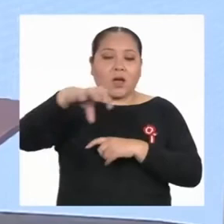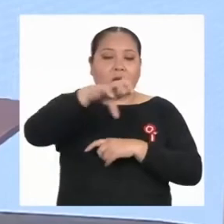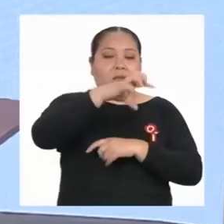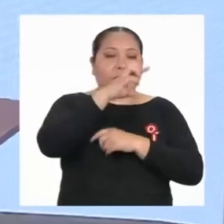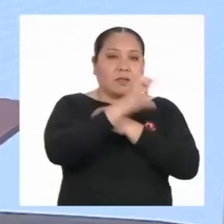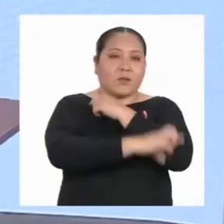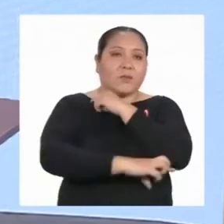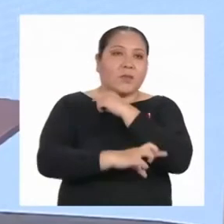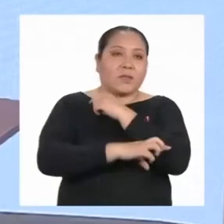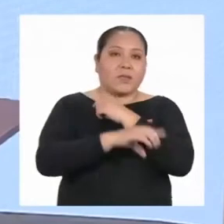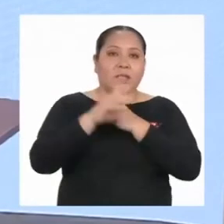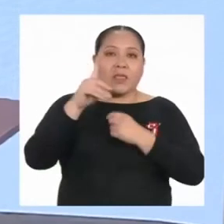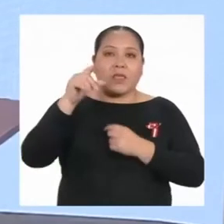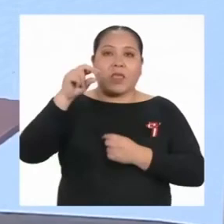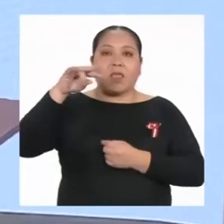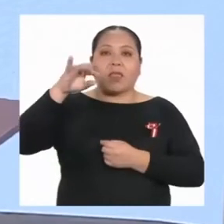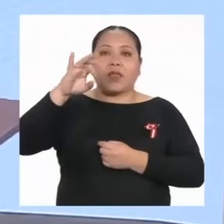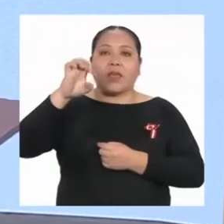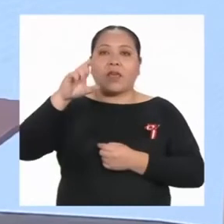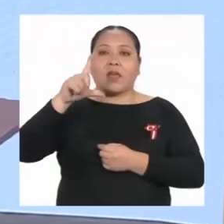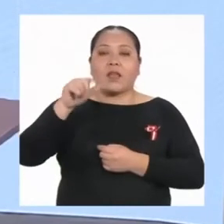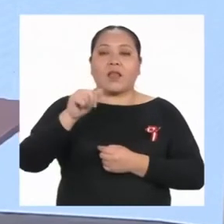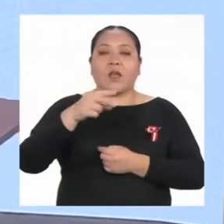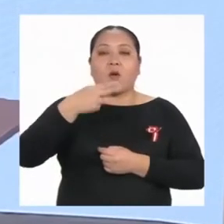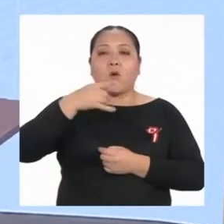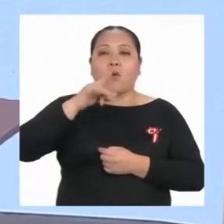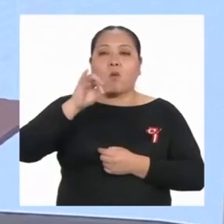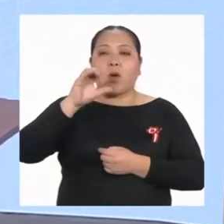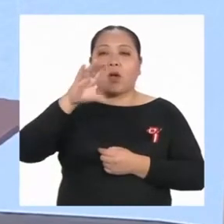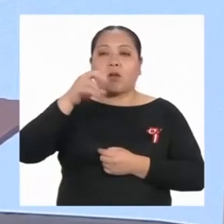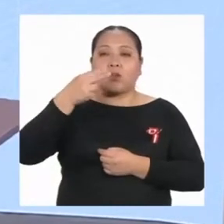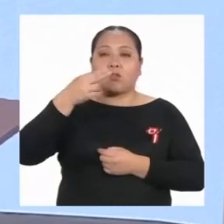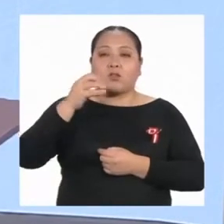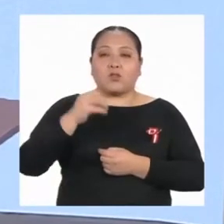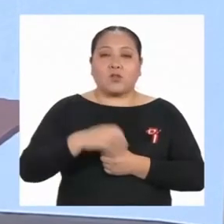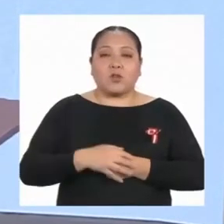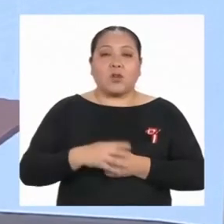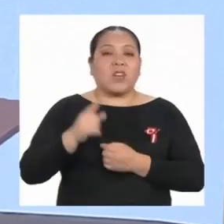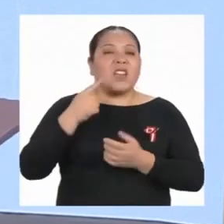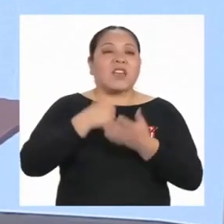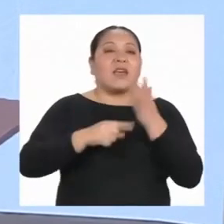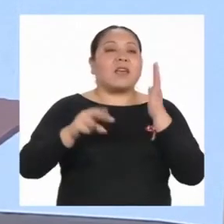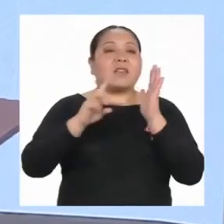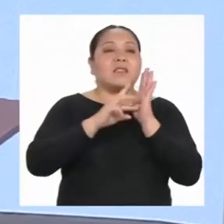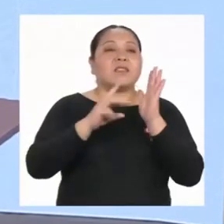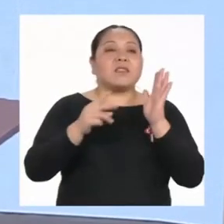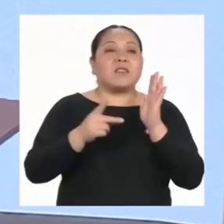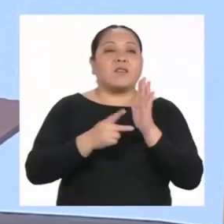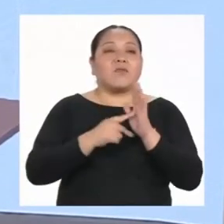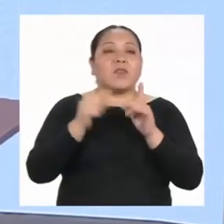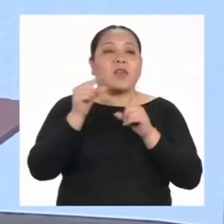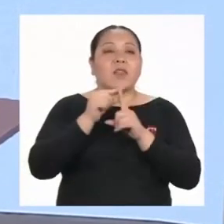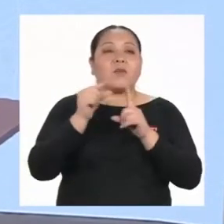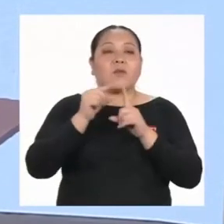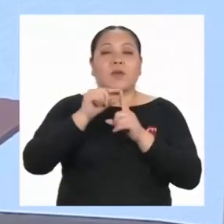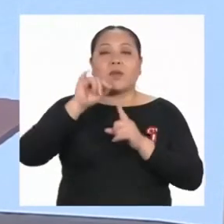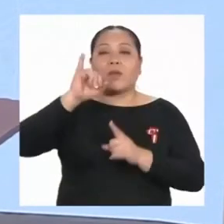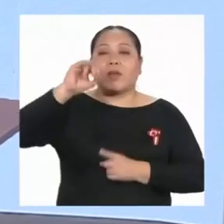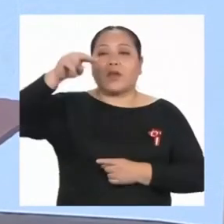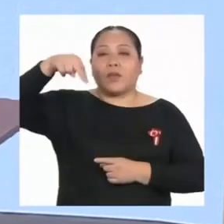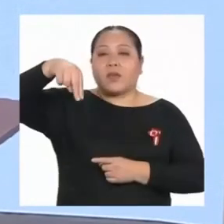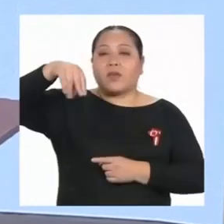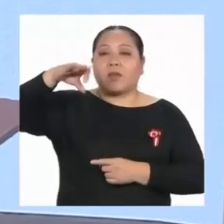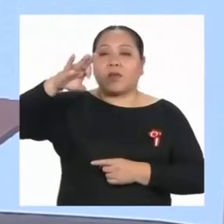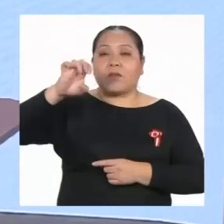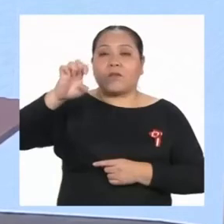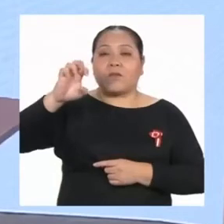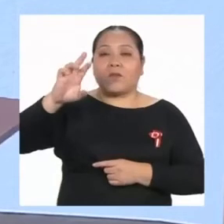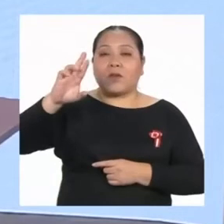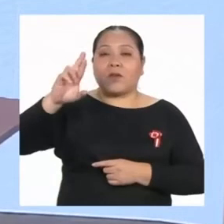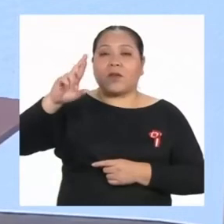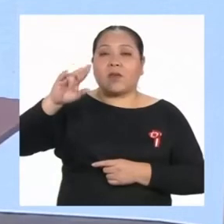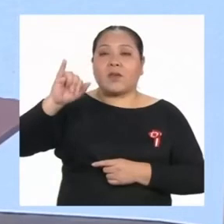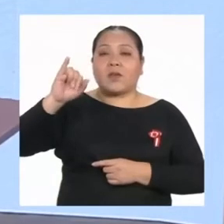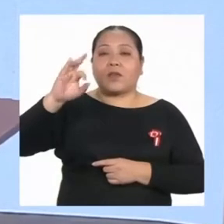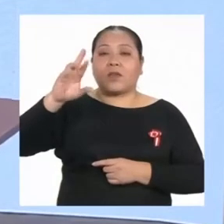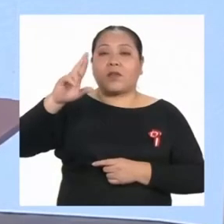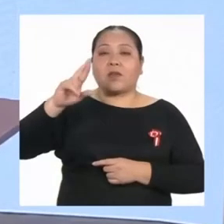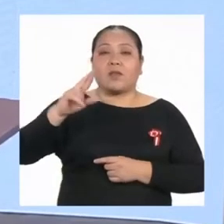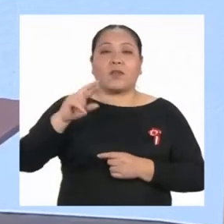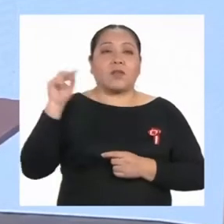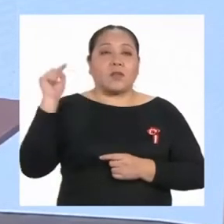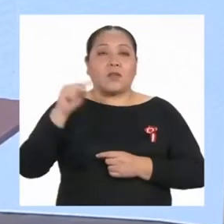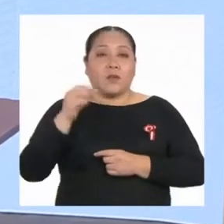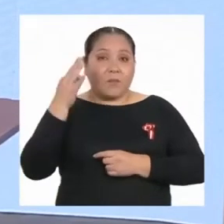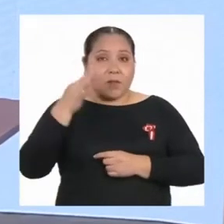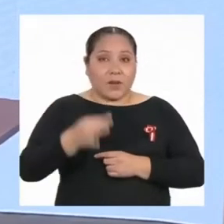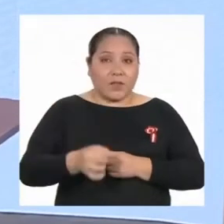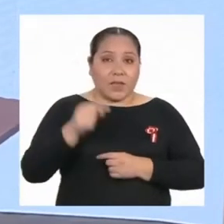Daniela, desde Guacho, pregunta sobre el significado de la palabra inferir. ¿Verdad